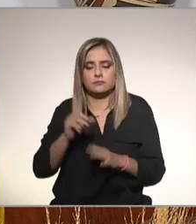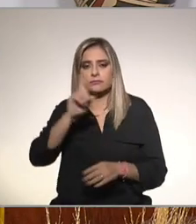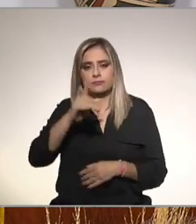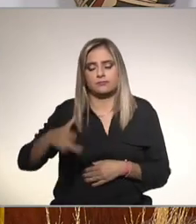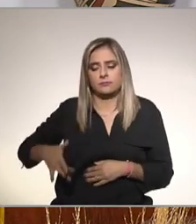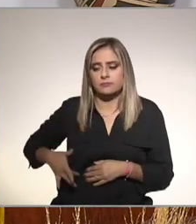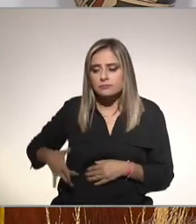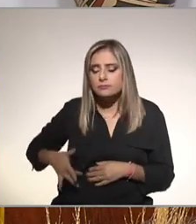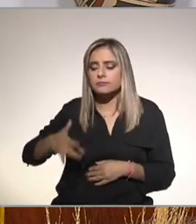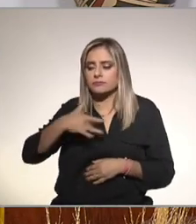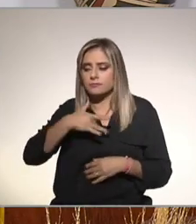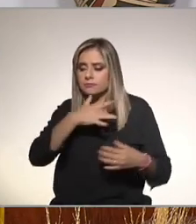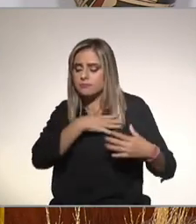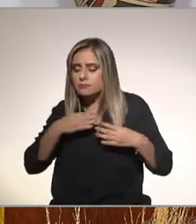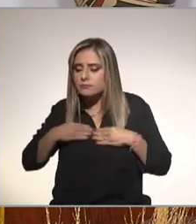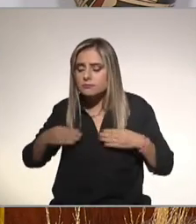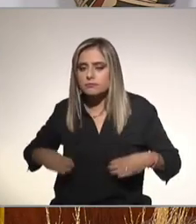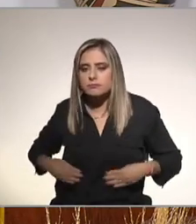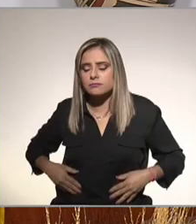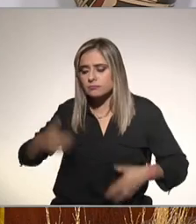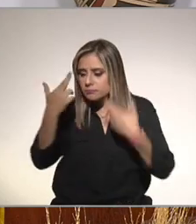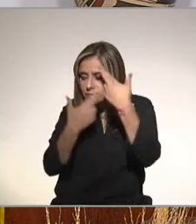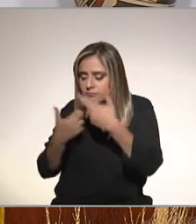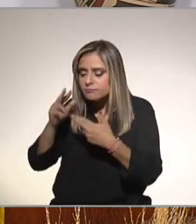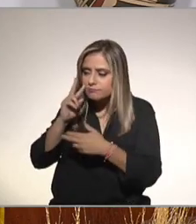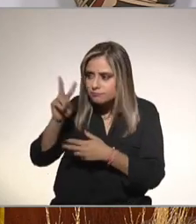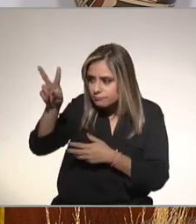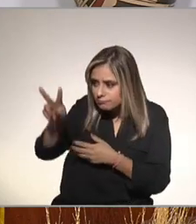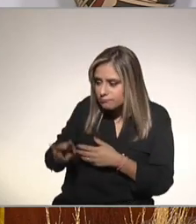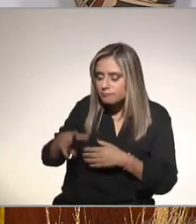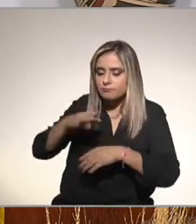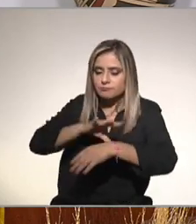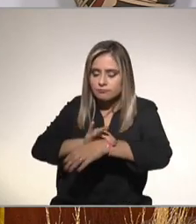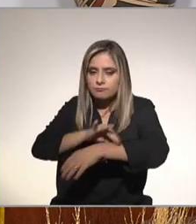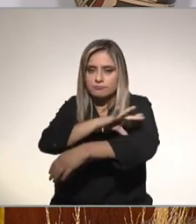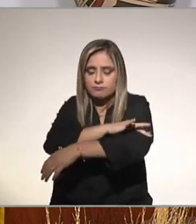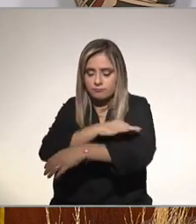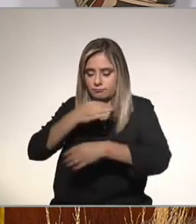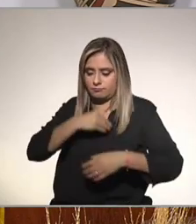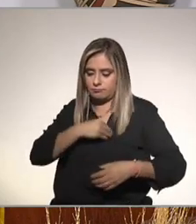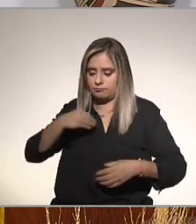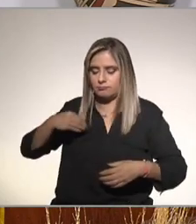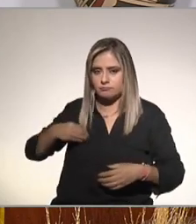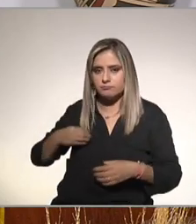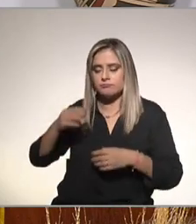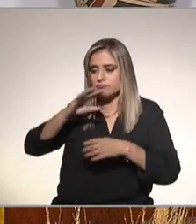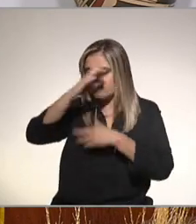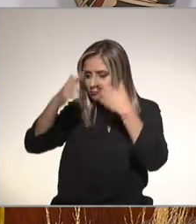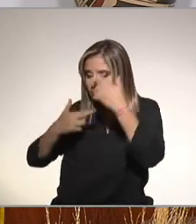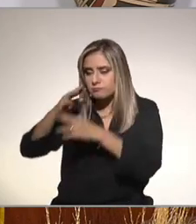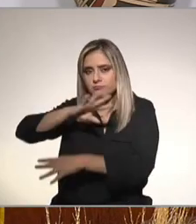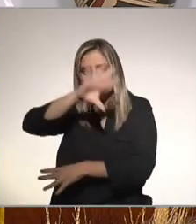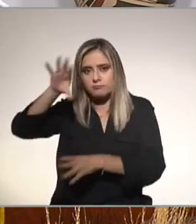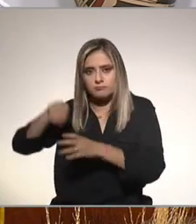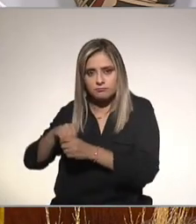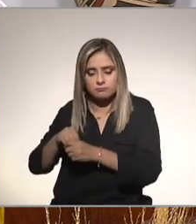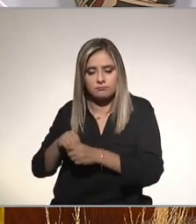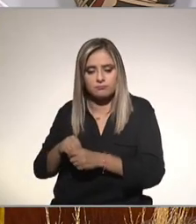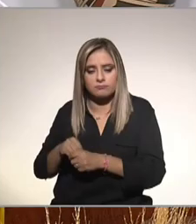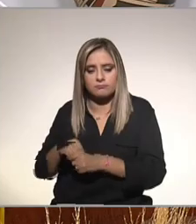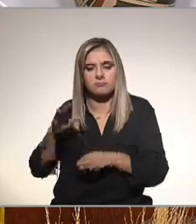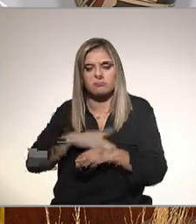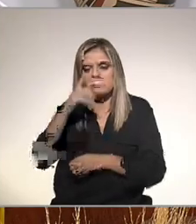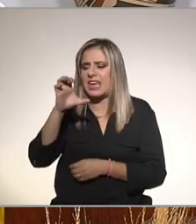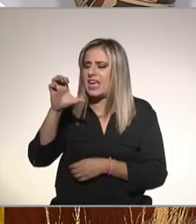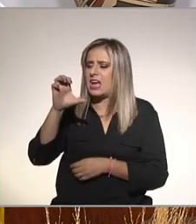es una exploración física que consta desde observación palpación auscultación y percusión pero no sé por qué en la terminología general